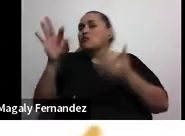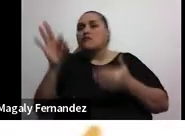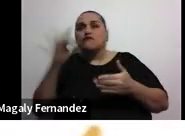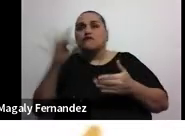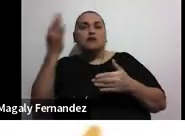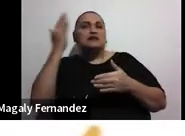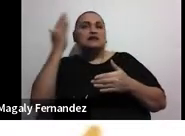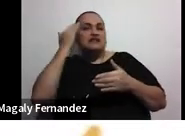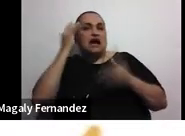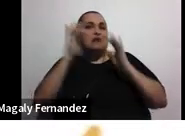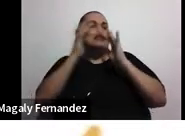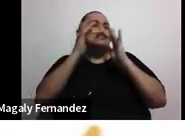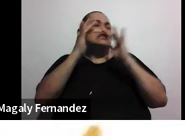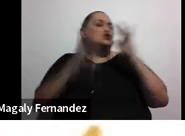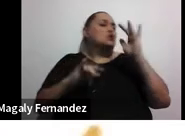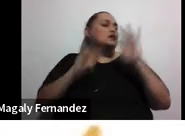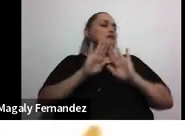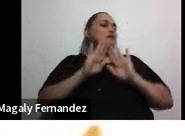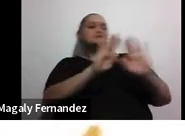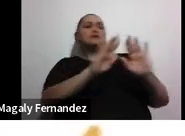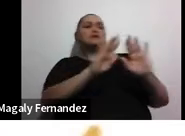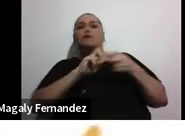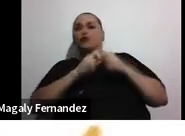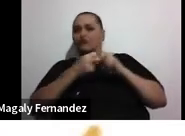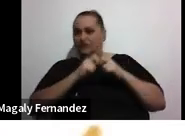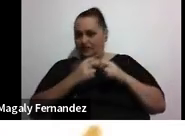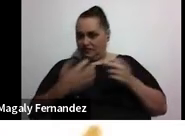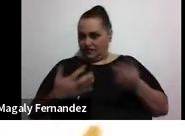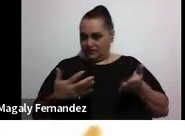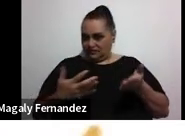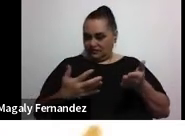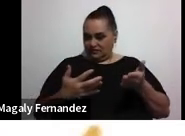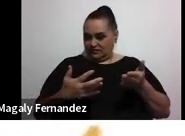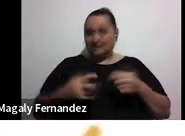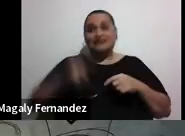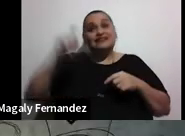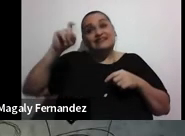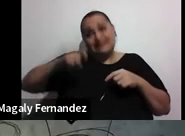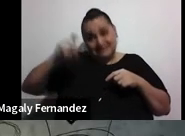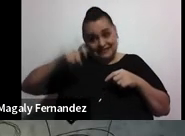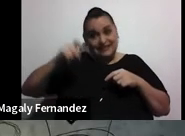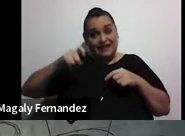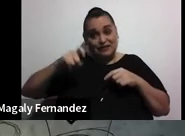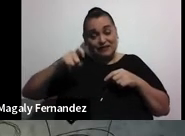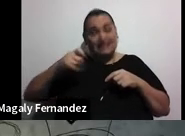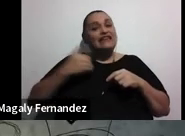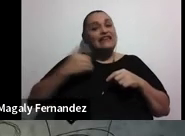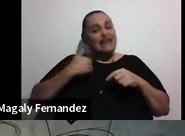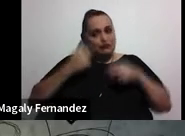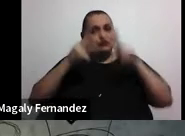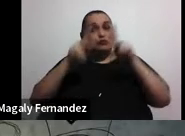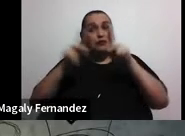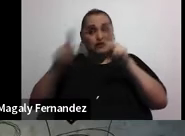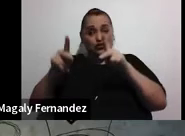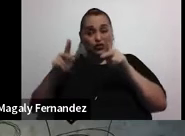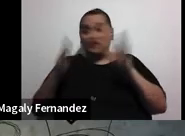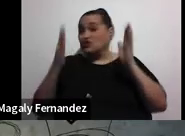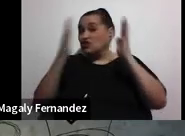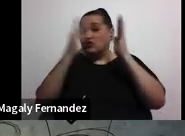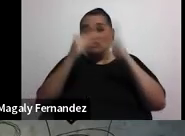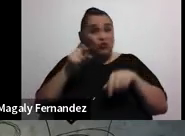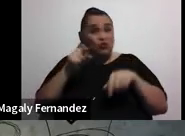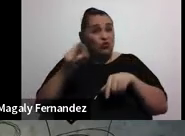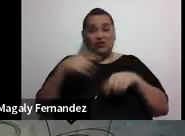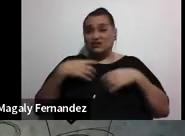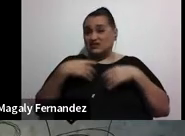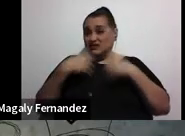saber desconectarme de los problemas. Y, necesariamente, vamos a tener gente que cuando no tiene salud mental, cuando no tiene